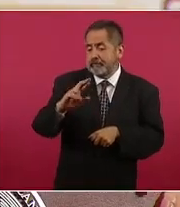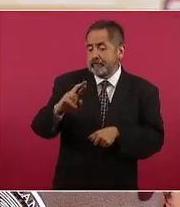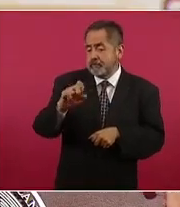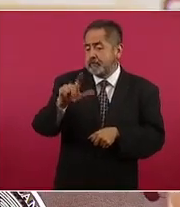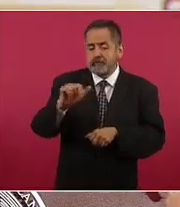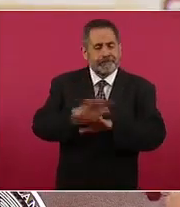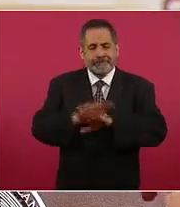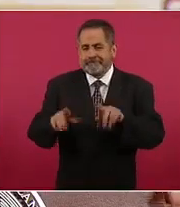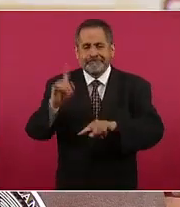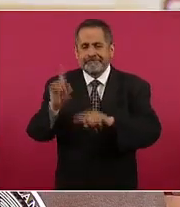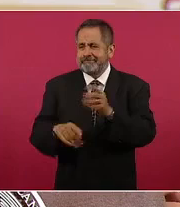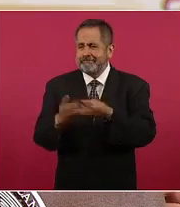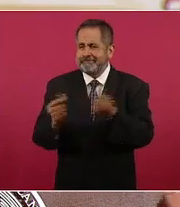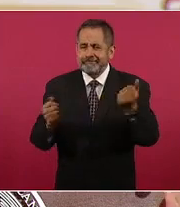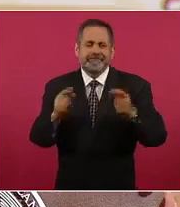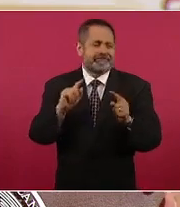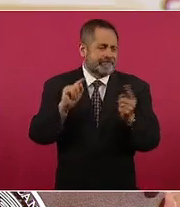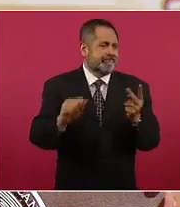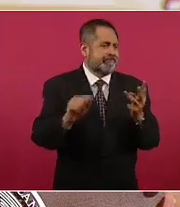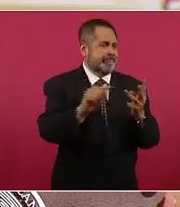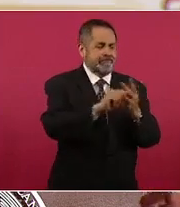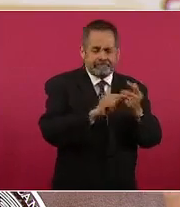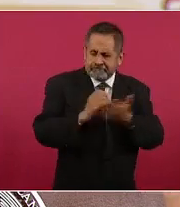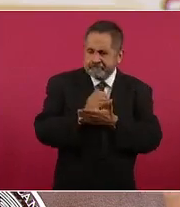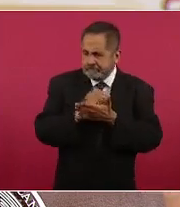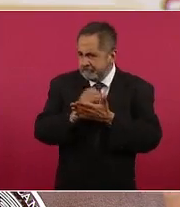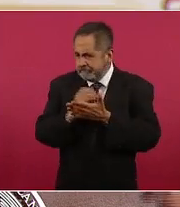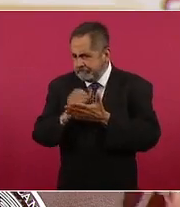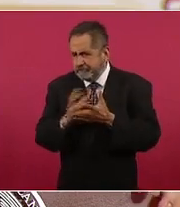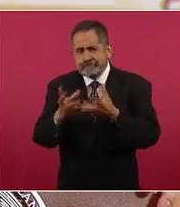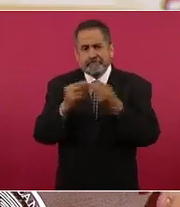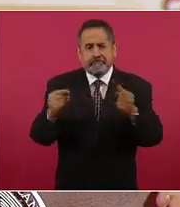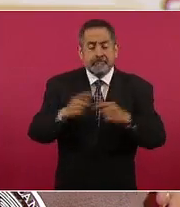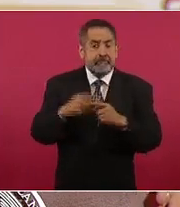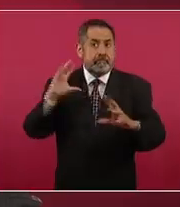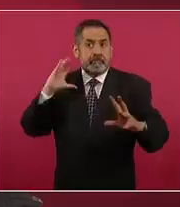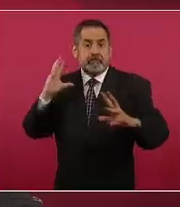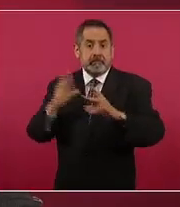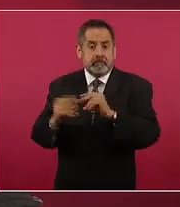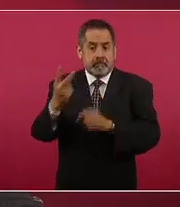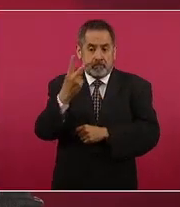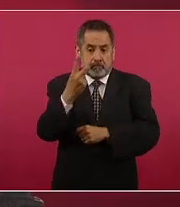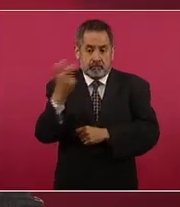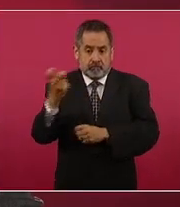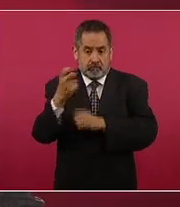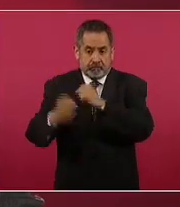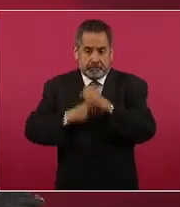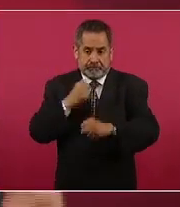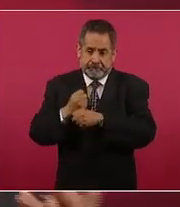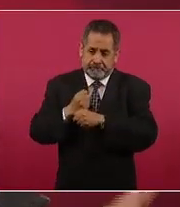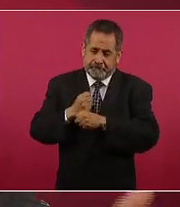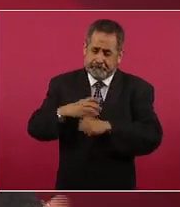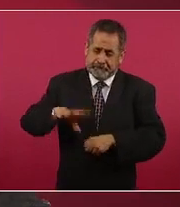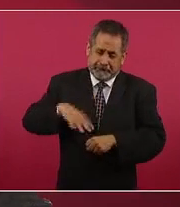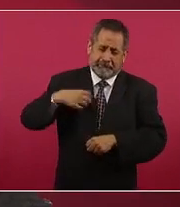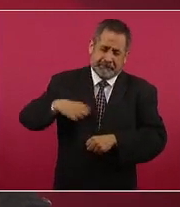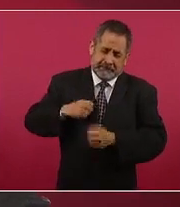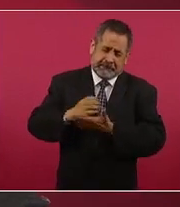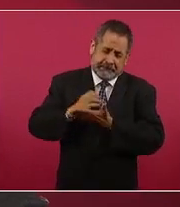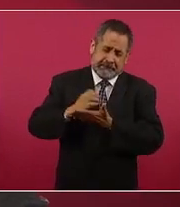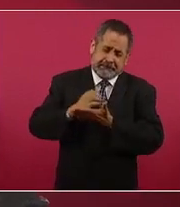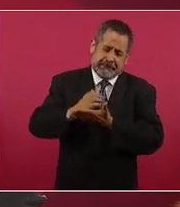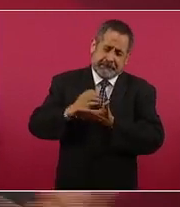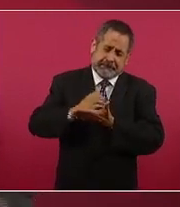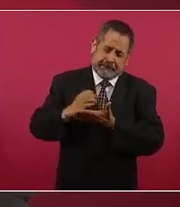comunicación de riesgos y muchas intervenciones. Llevó 200 años erradicarla, desde que se inventó la